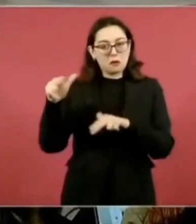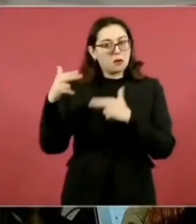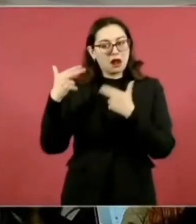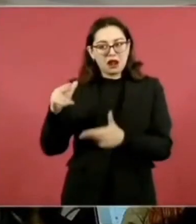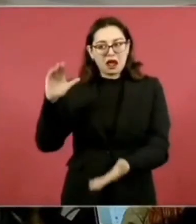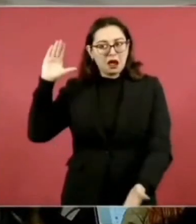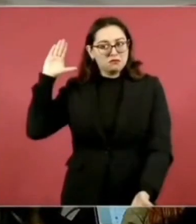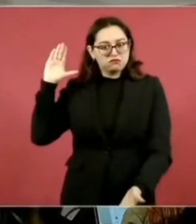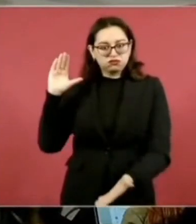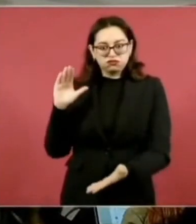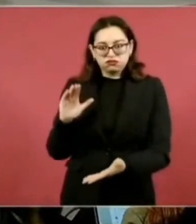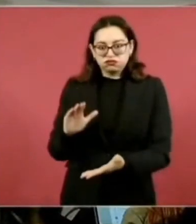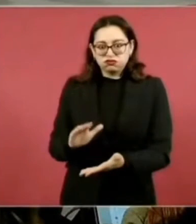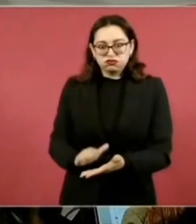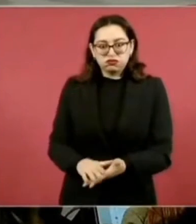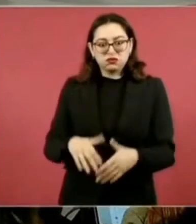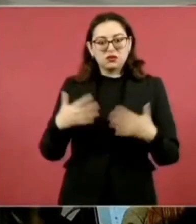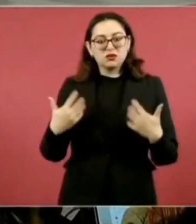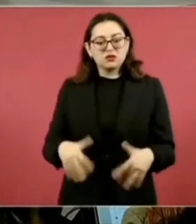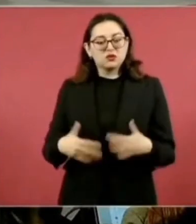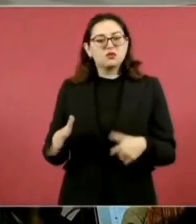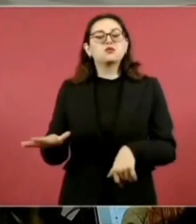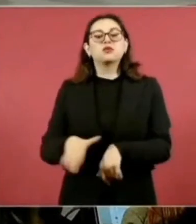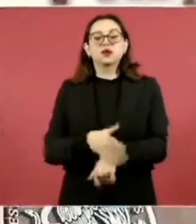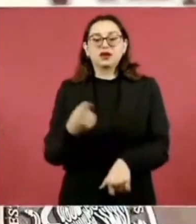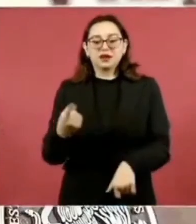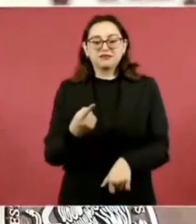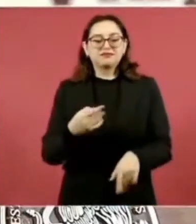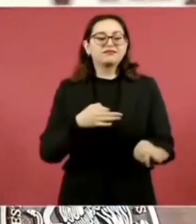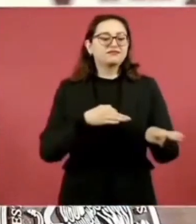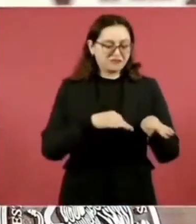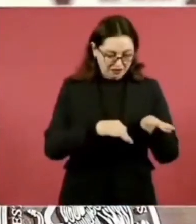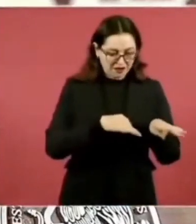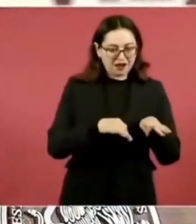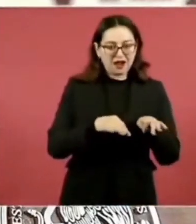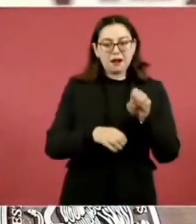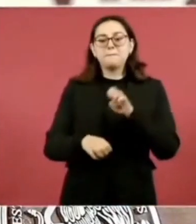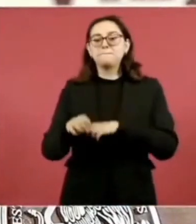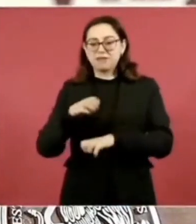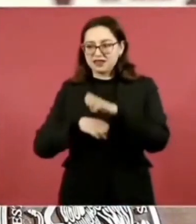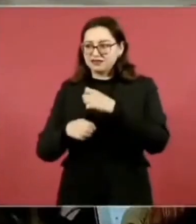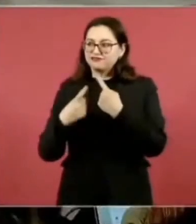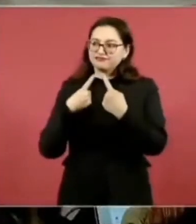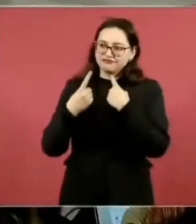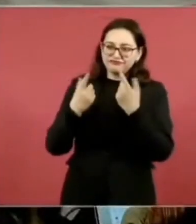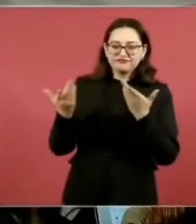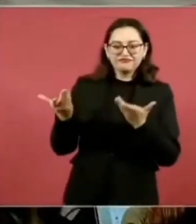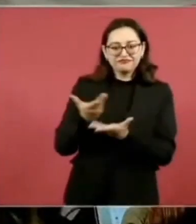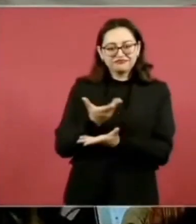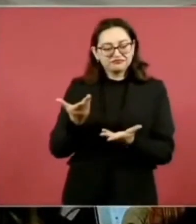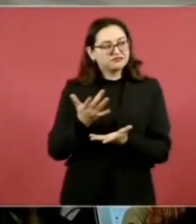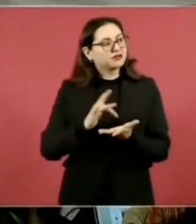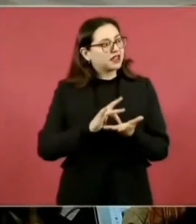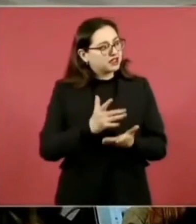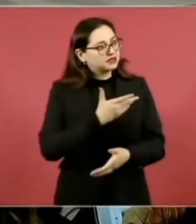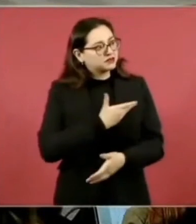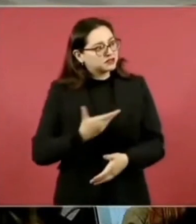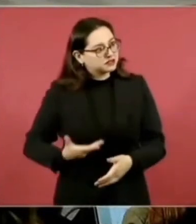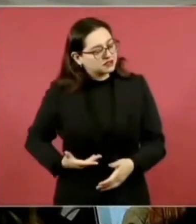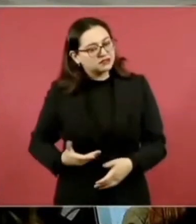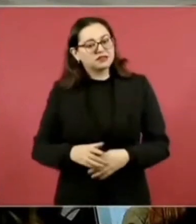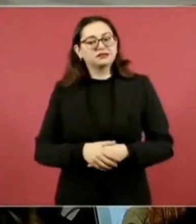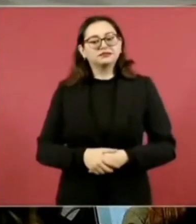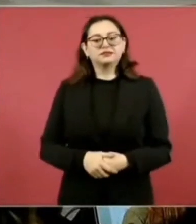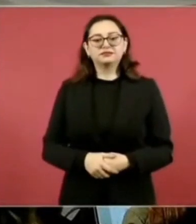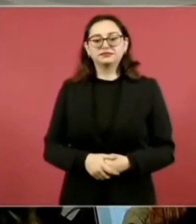de presumirse, gracias a la armonía entre los sectores y el diálogo que hay. Muchísimas gracias, muchas gracias, señor presidente.